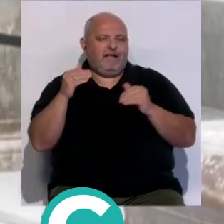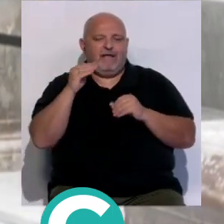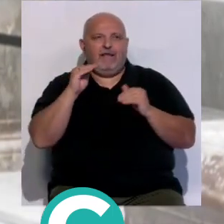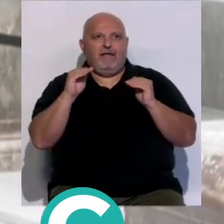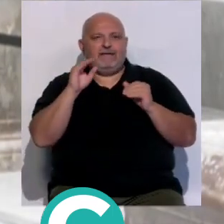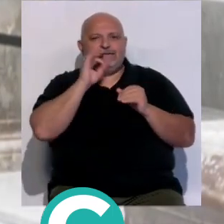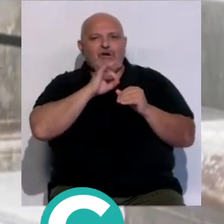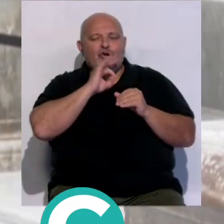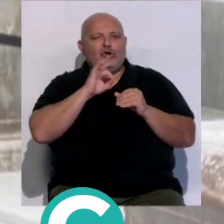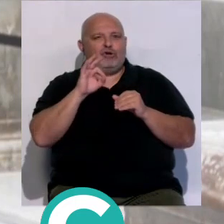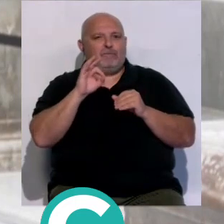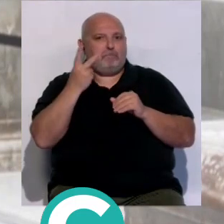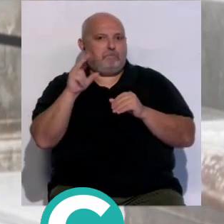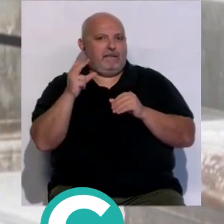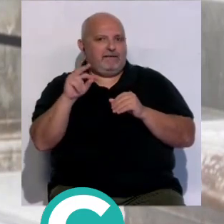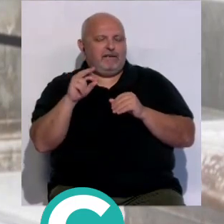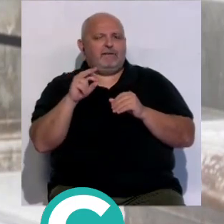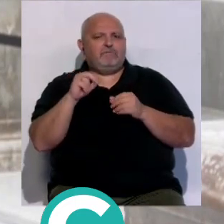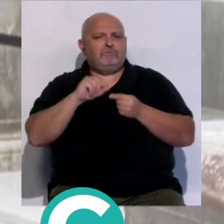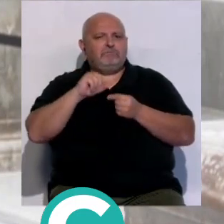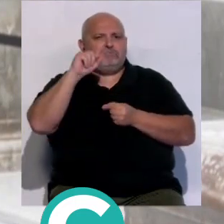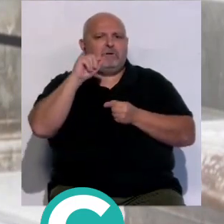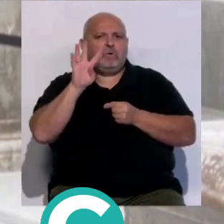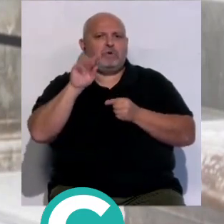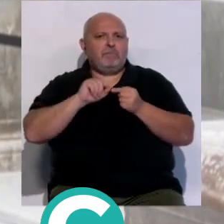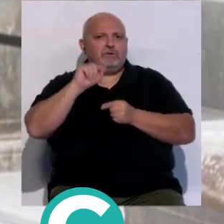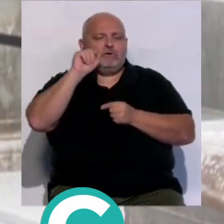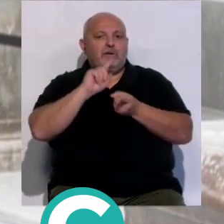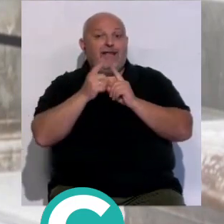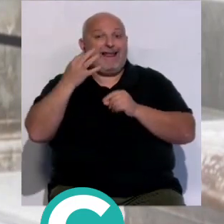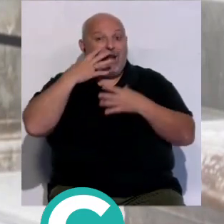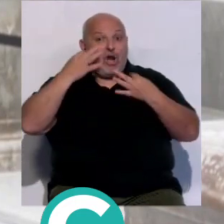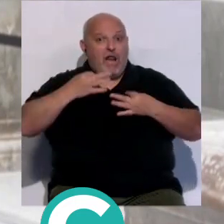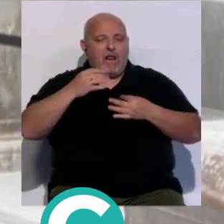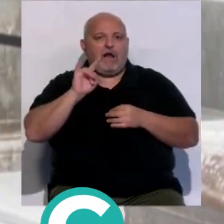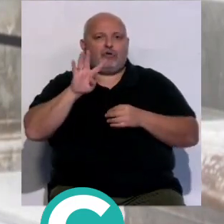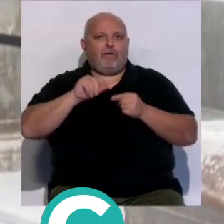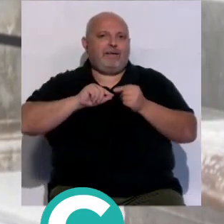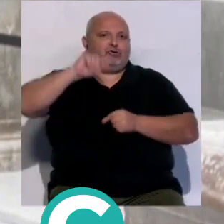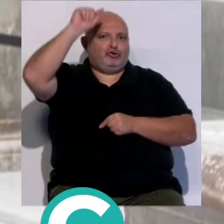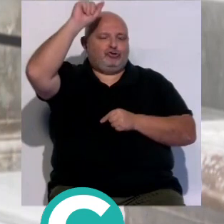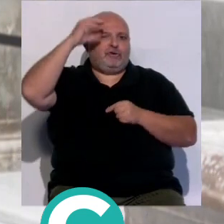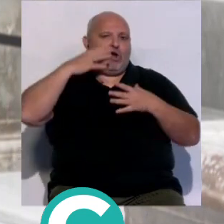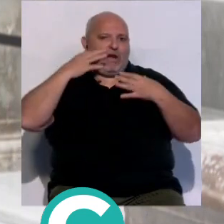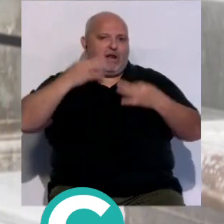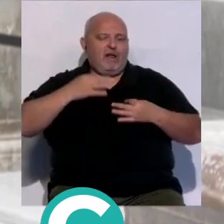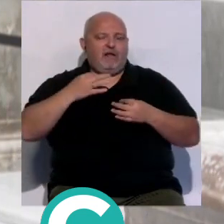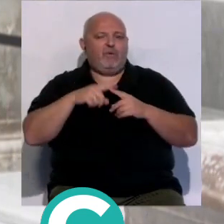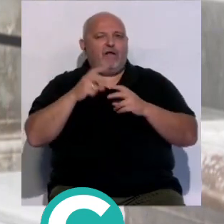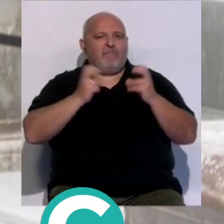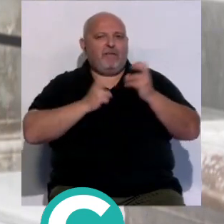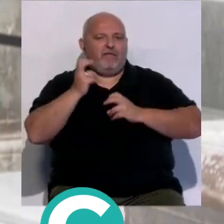principios del siglo XX que apenas mide cuatro metros frente a los 14 que medía el original da la